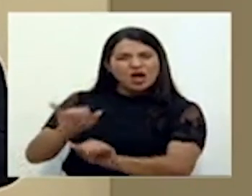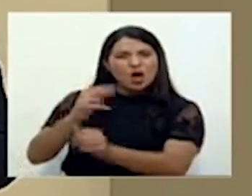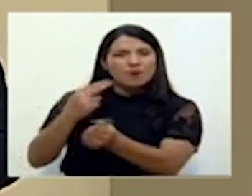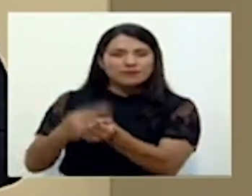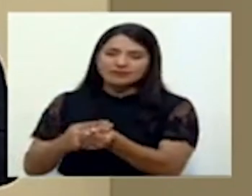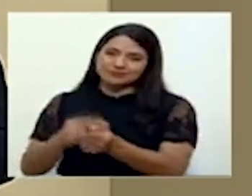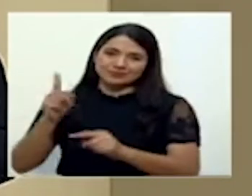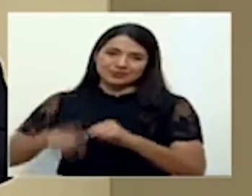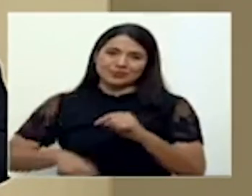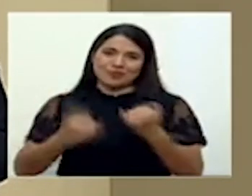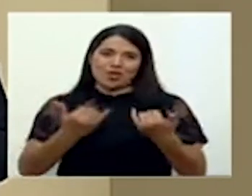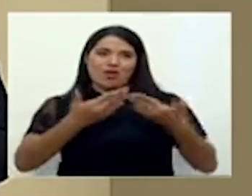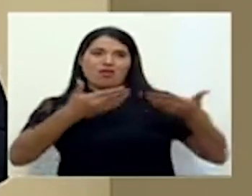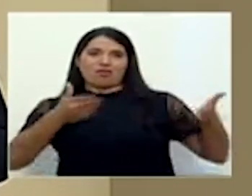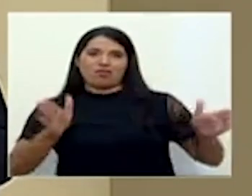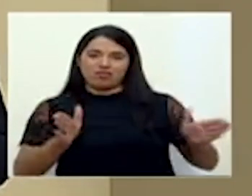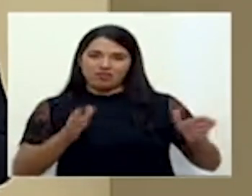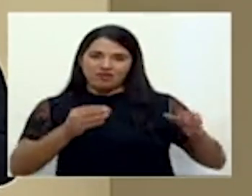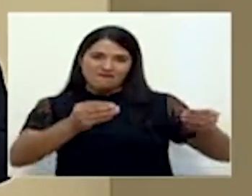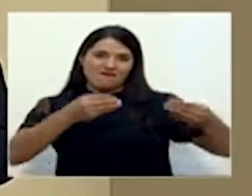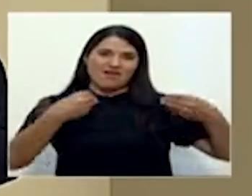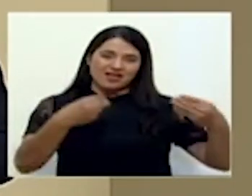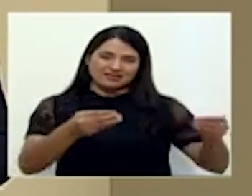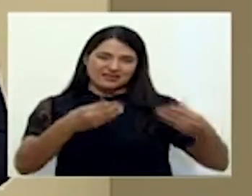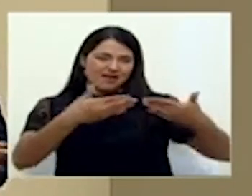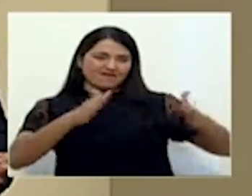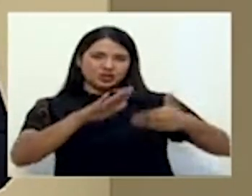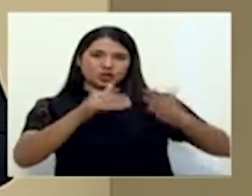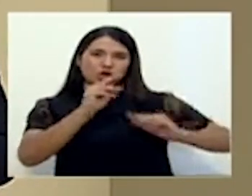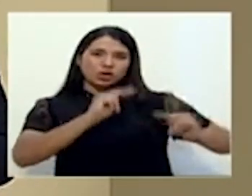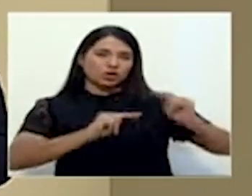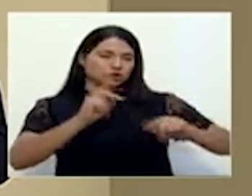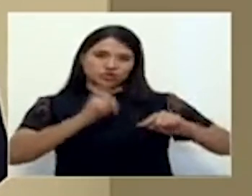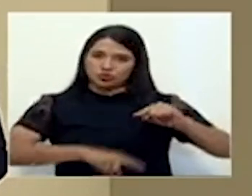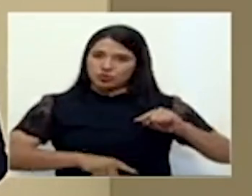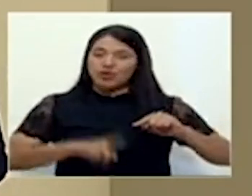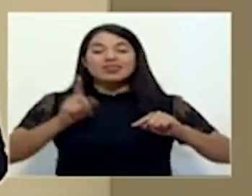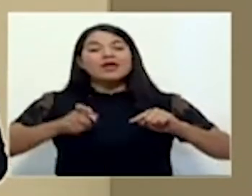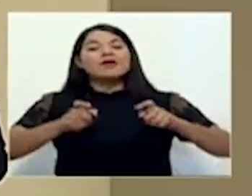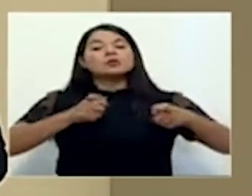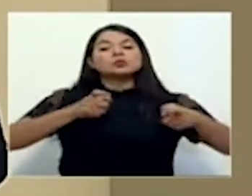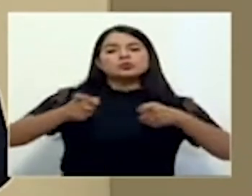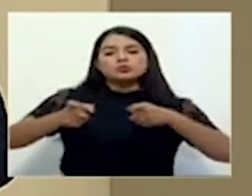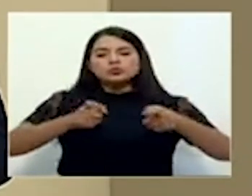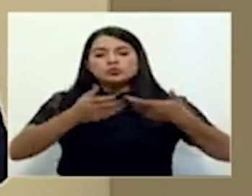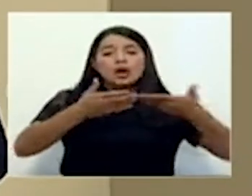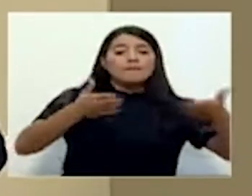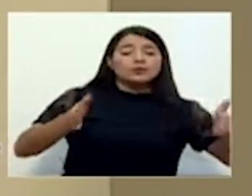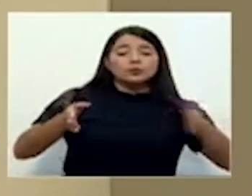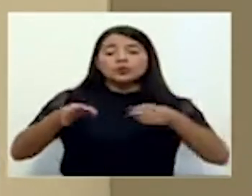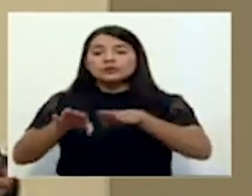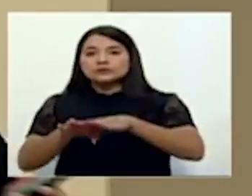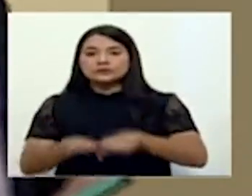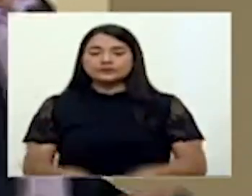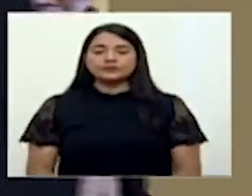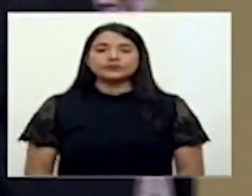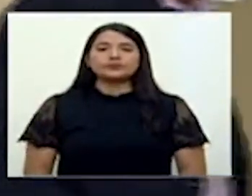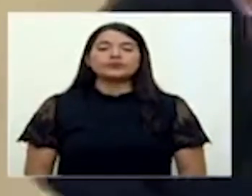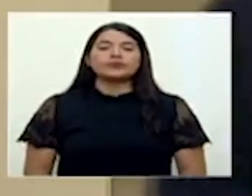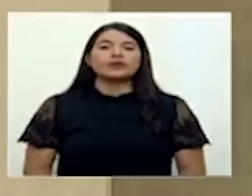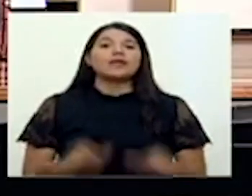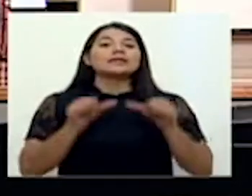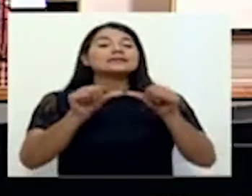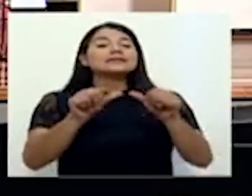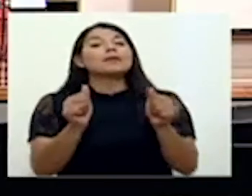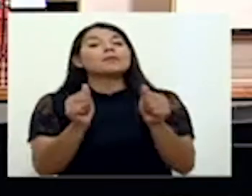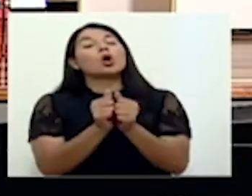haciendo esa dinámica de poder entrar entre lo que es apertura, cierre con las medidas que ya se han estado indicando. Continuamos